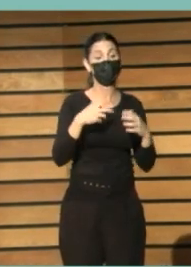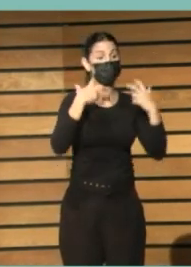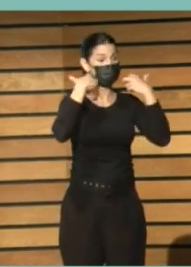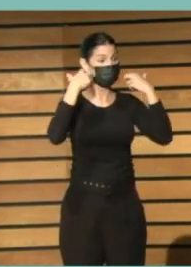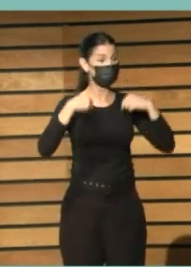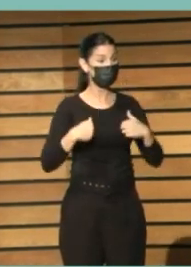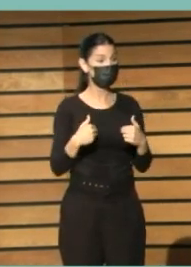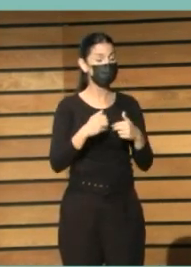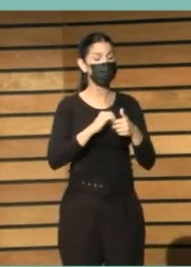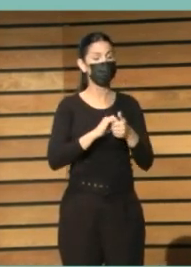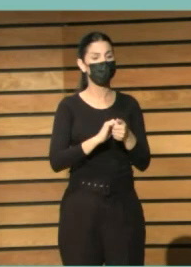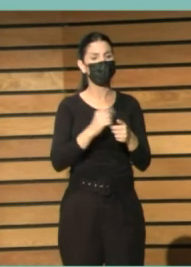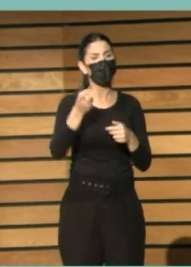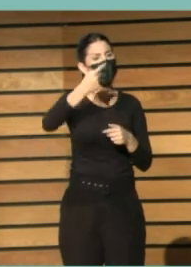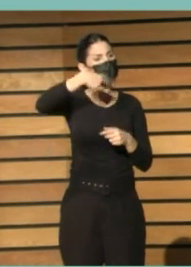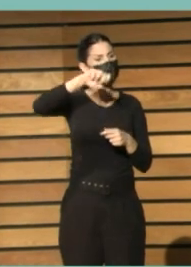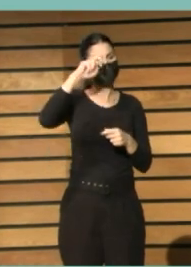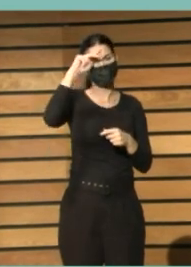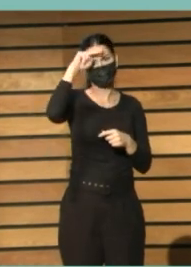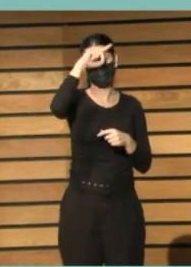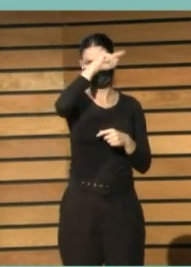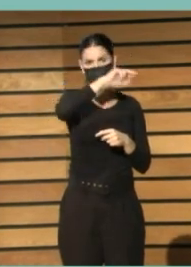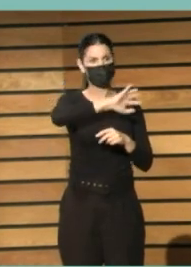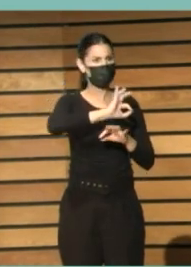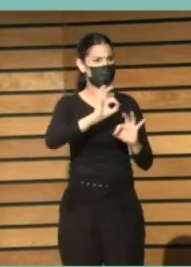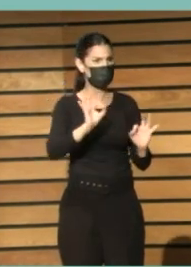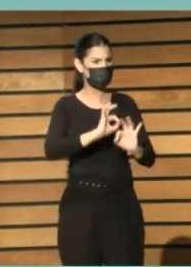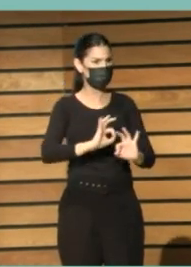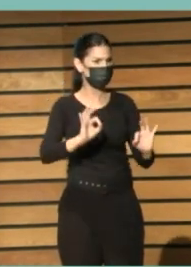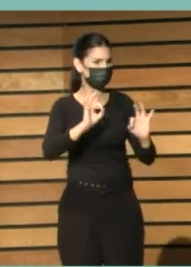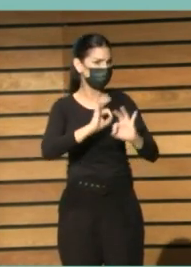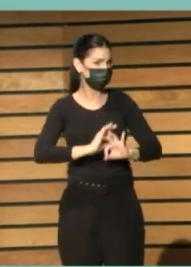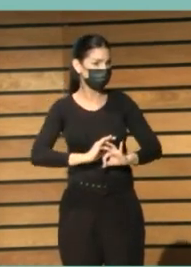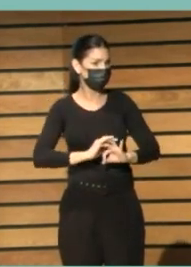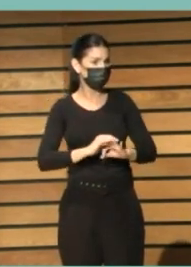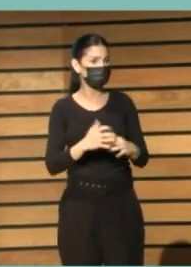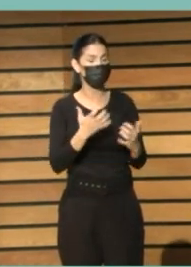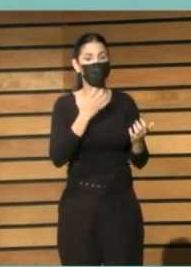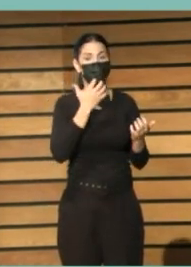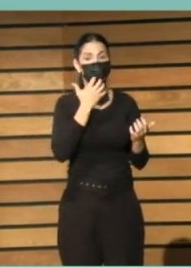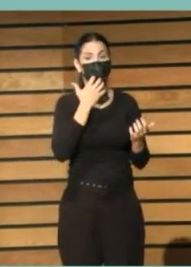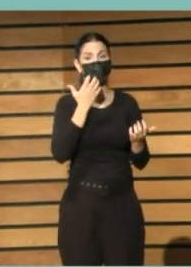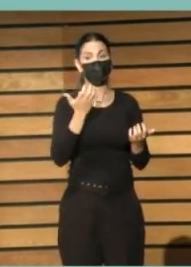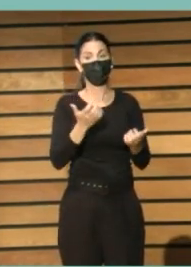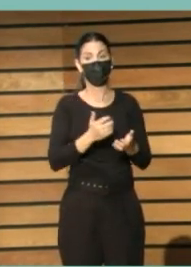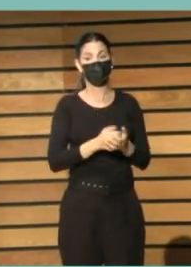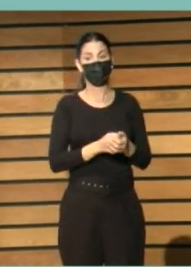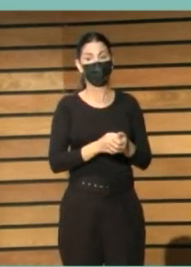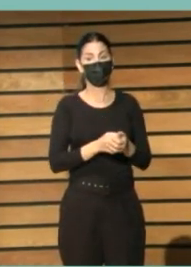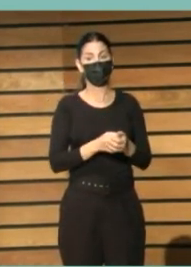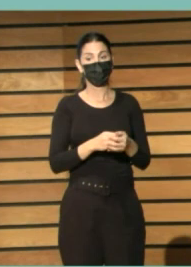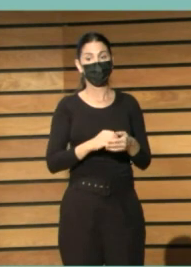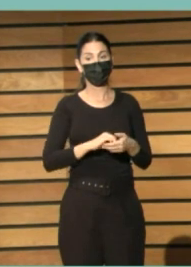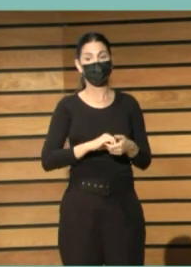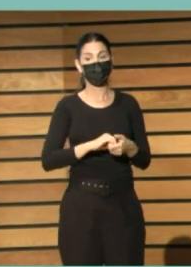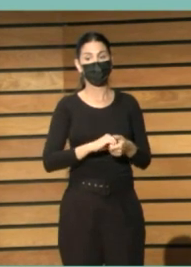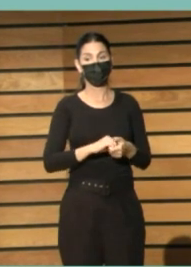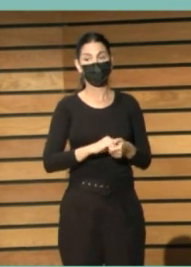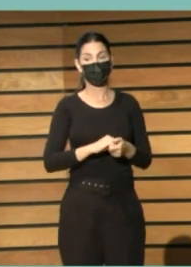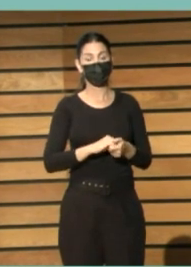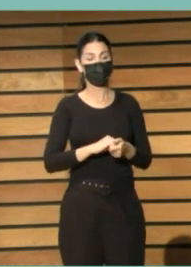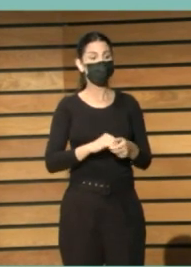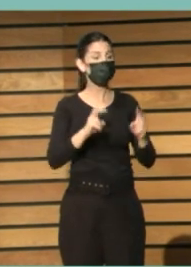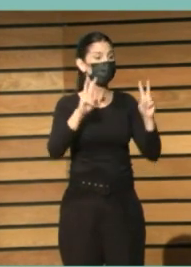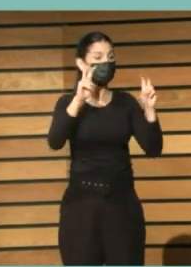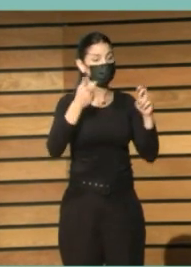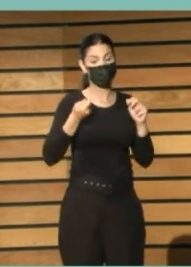se han preocupado han procurado que exista un cuerpo de